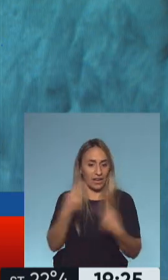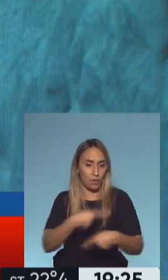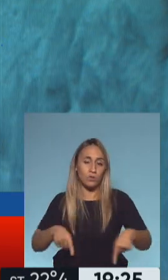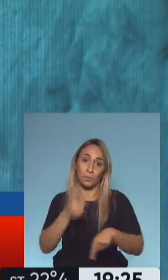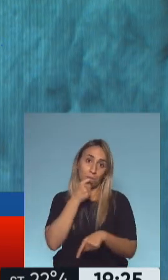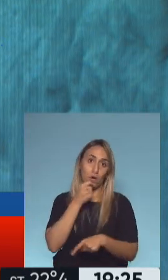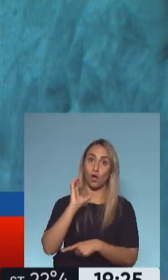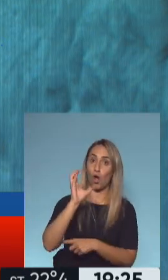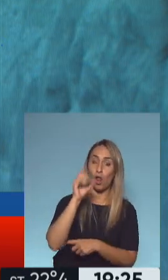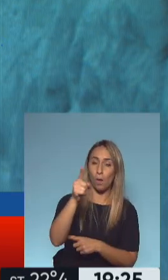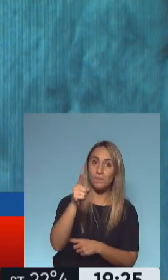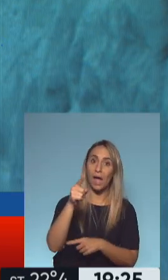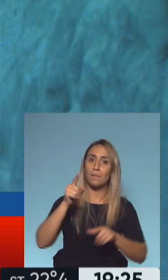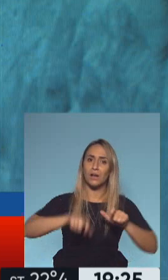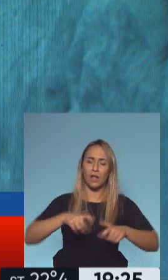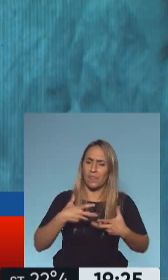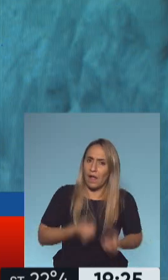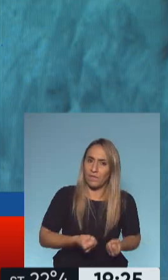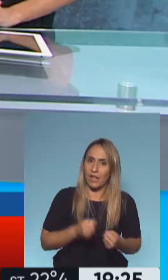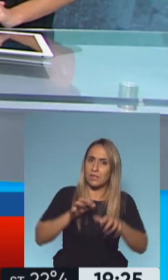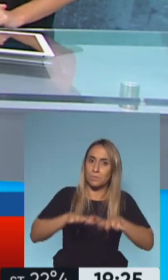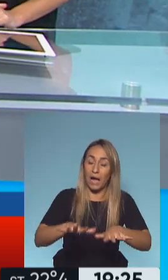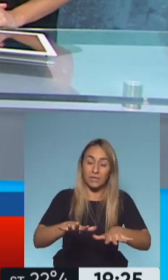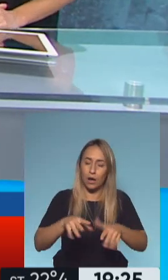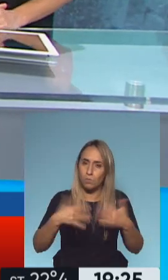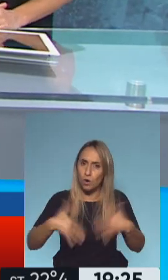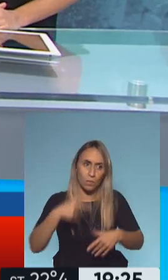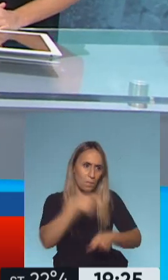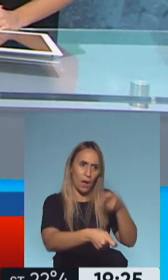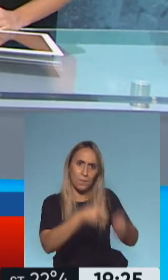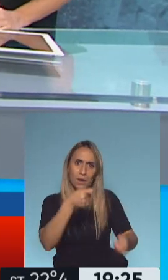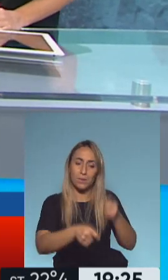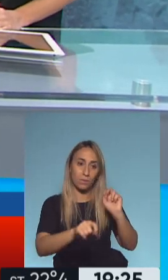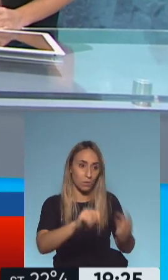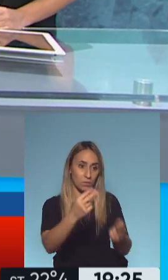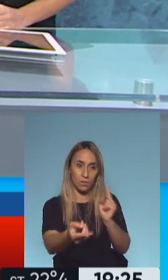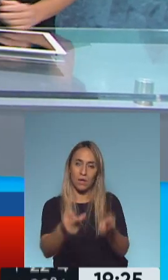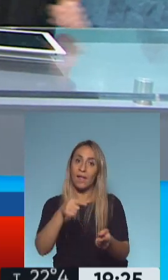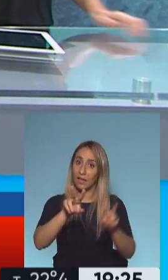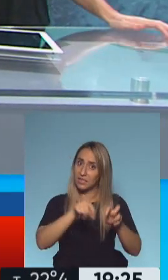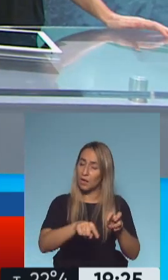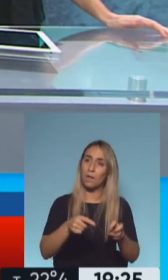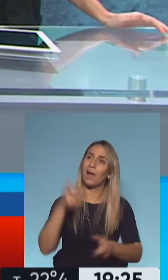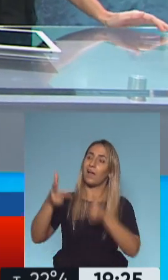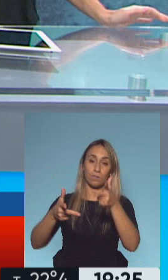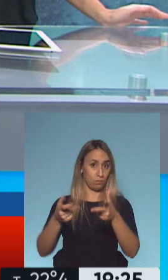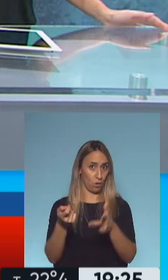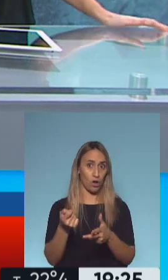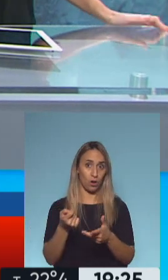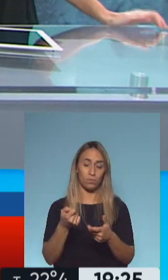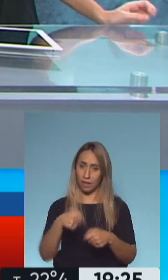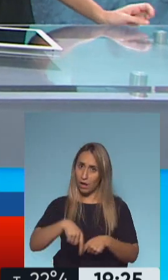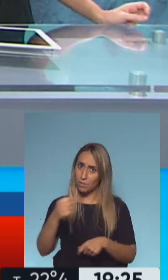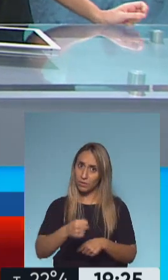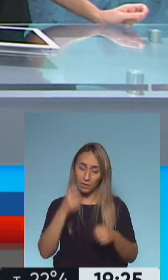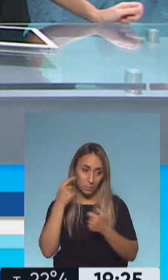Colombia es uno de los casos también más emblemáticos. Y de lo que no se habla mucho tampoco. No se habla mucho de ese tema. Así que es importante darle visibilidad en este